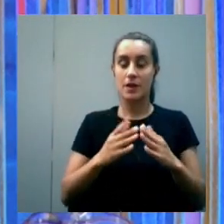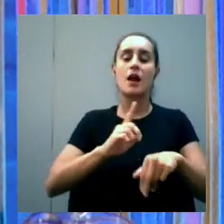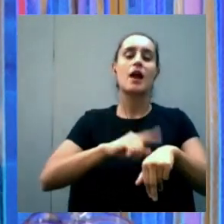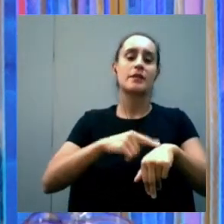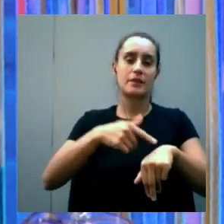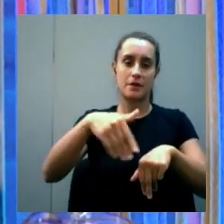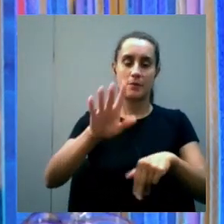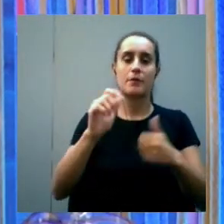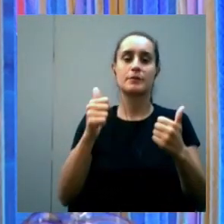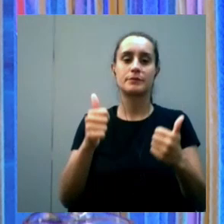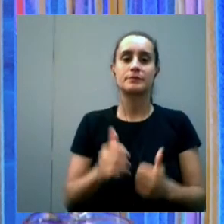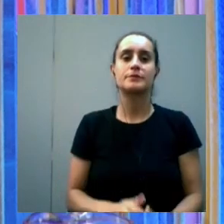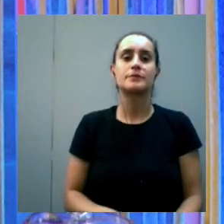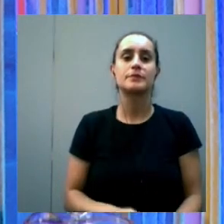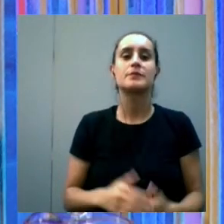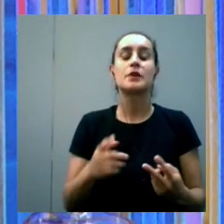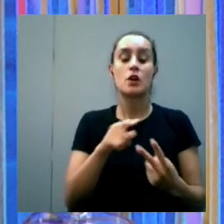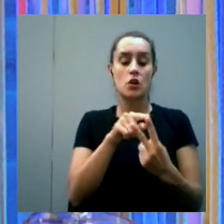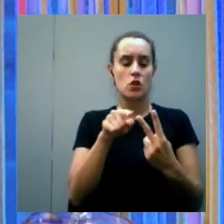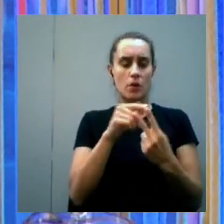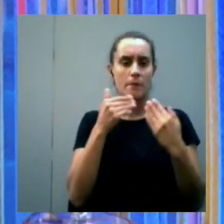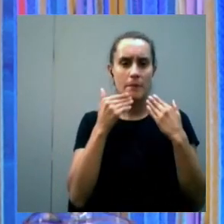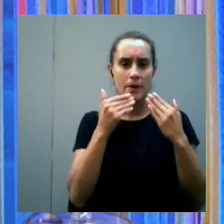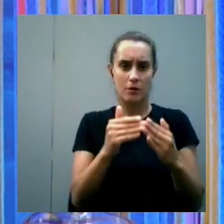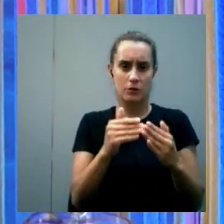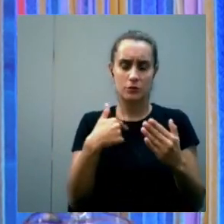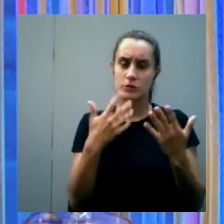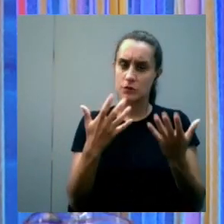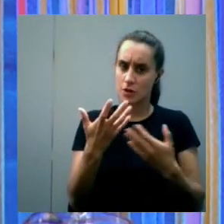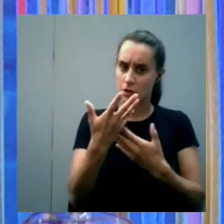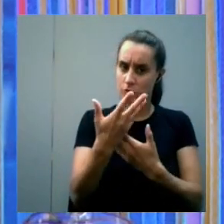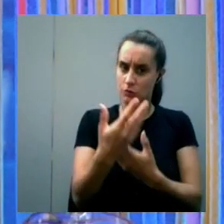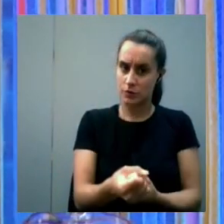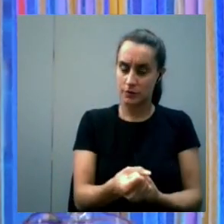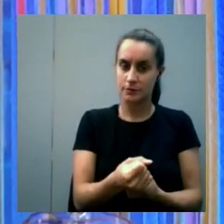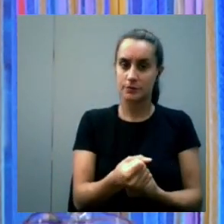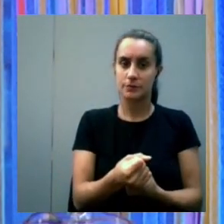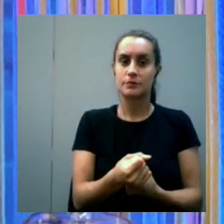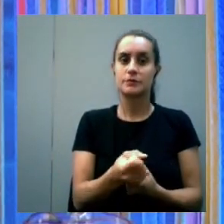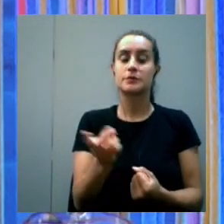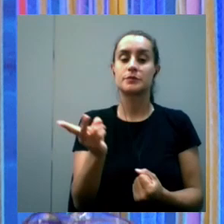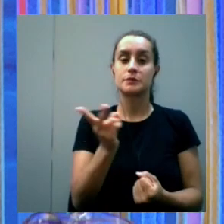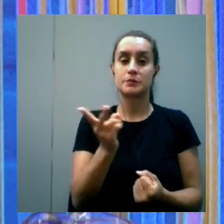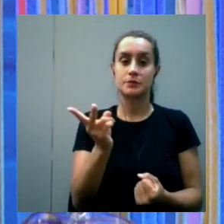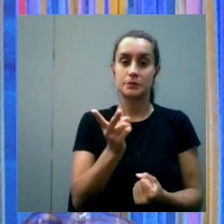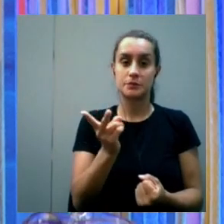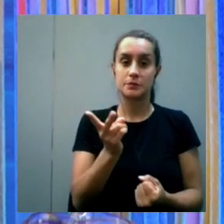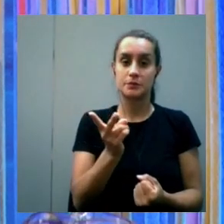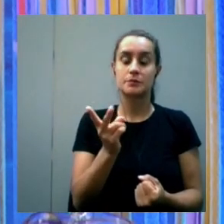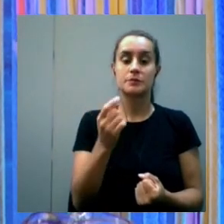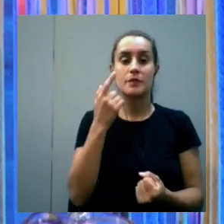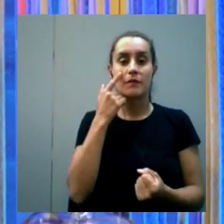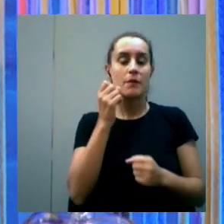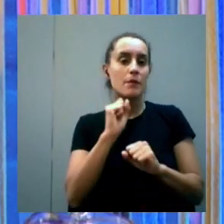dos preguntas que me vienen a la cabeza para también ayudarlos a los oyentes a entender un poquito todo